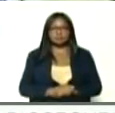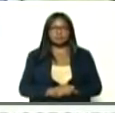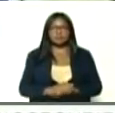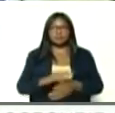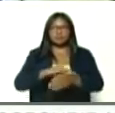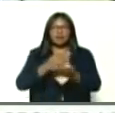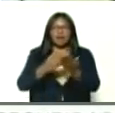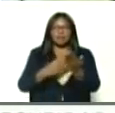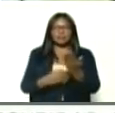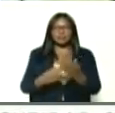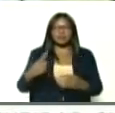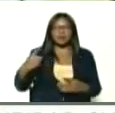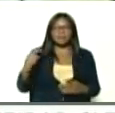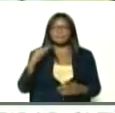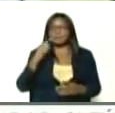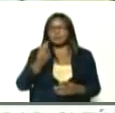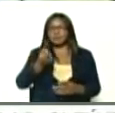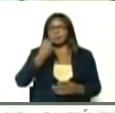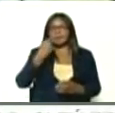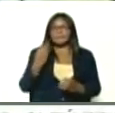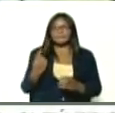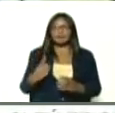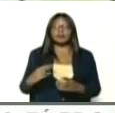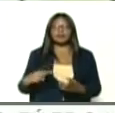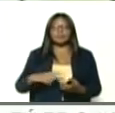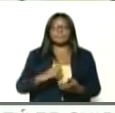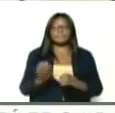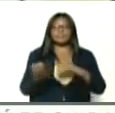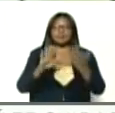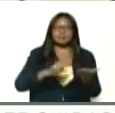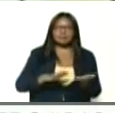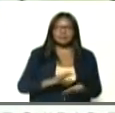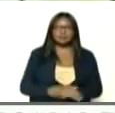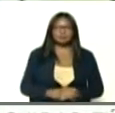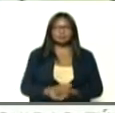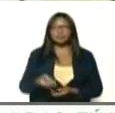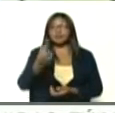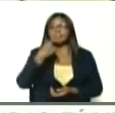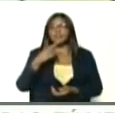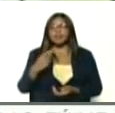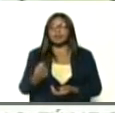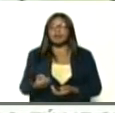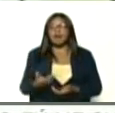antiparasitaria, yo estuve leyendo eso, mandaban antiparasitarios,